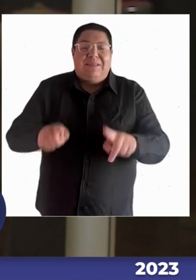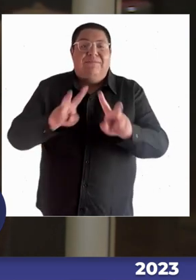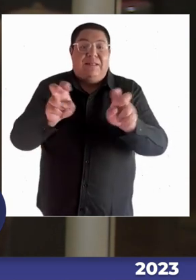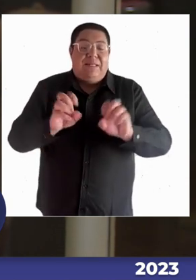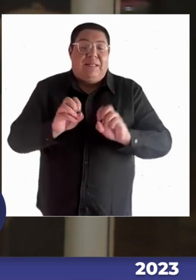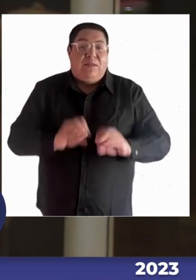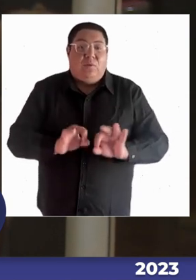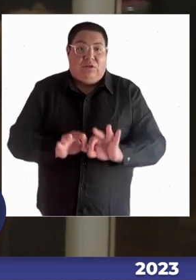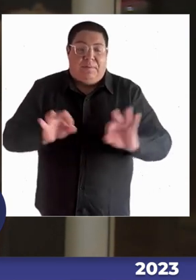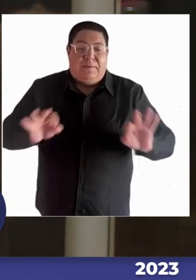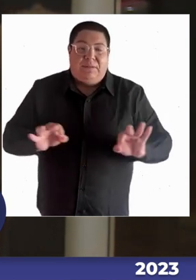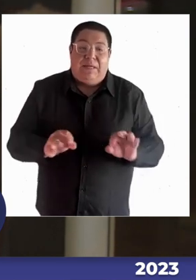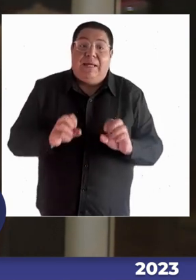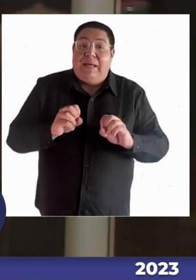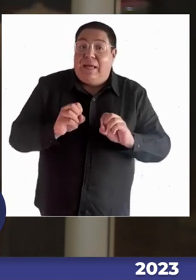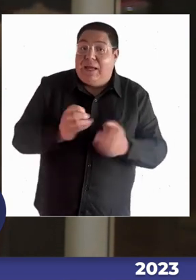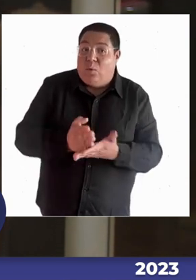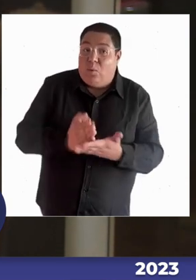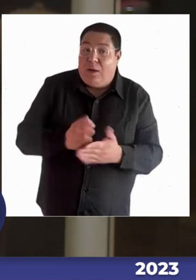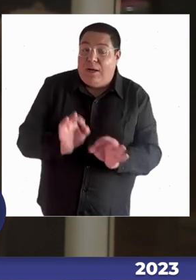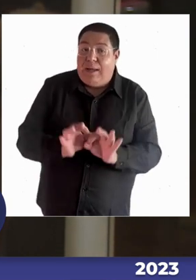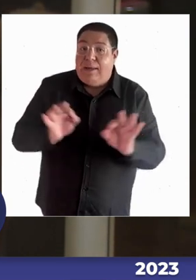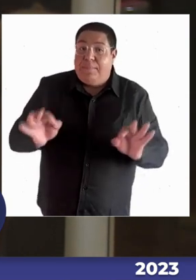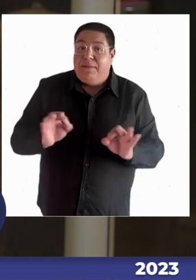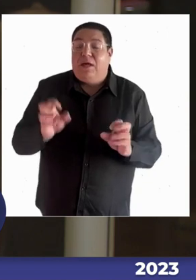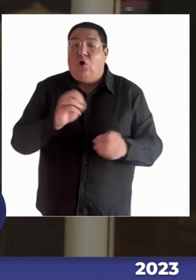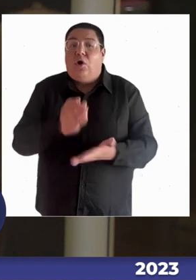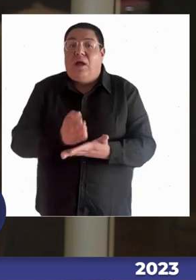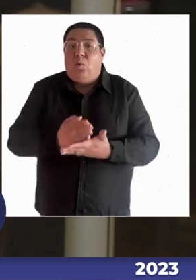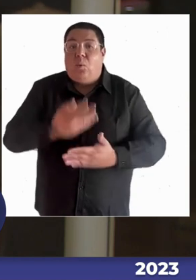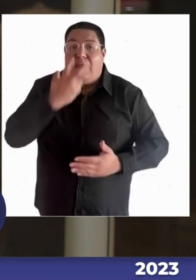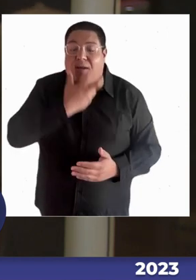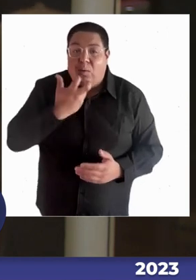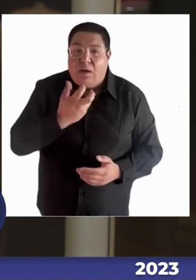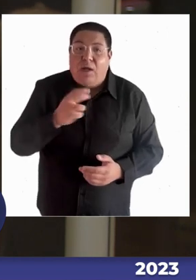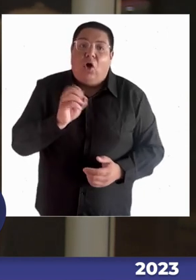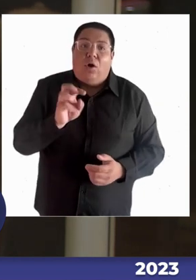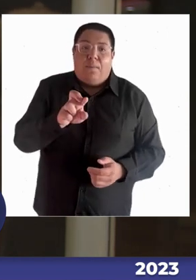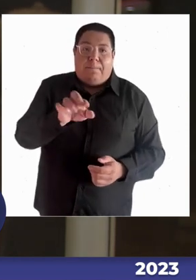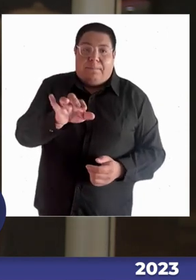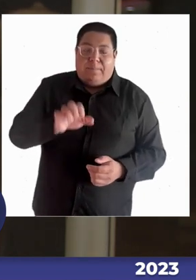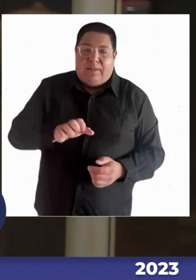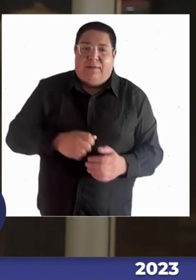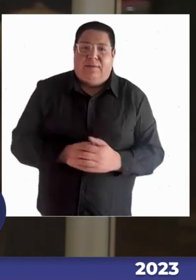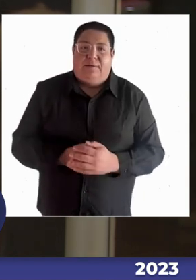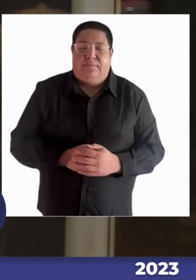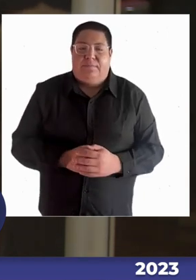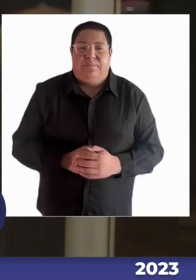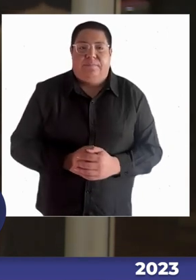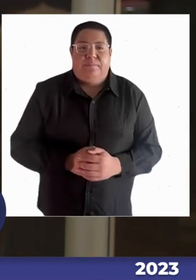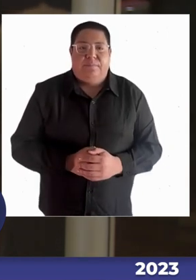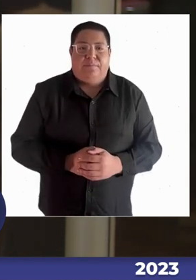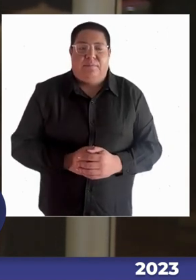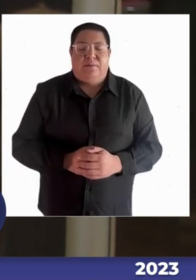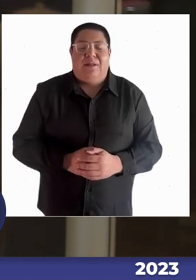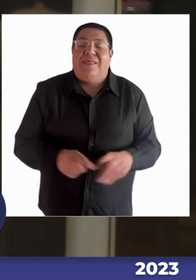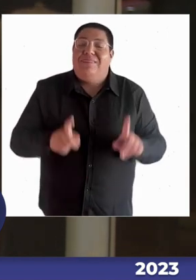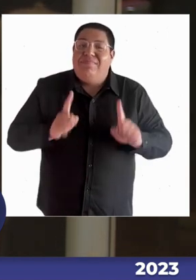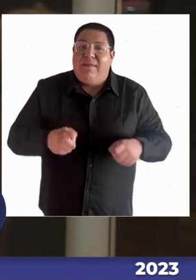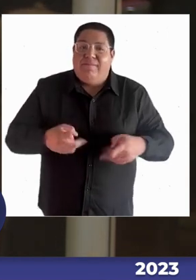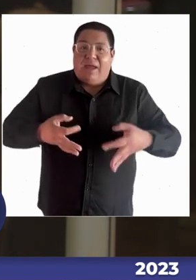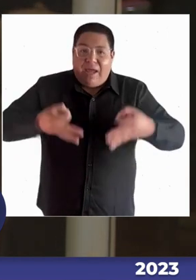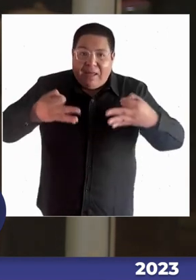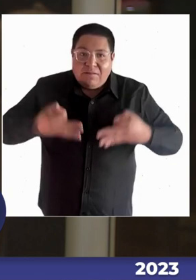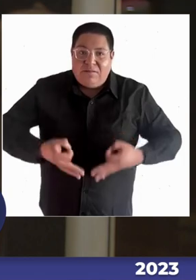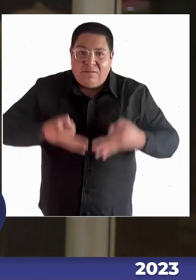escuelas especiales de discapacidad, escuelas de lenguaje, programas de integración escolar, escuelas hospitalarias, asegurando que se entreguen en función de